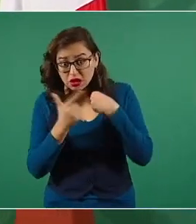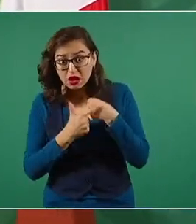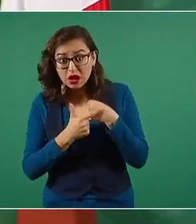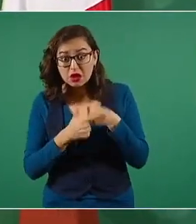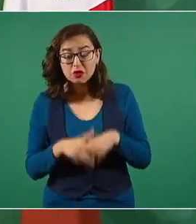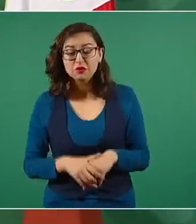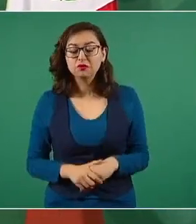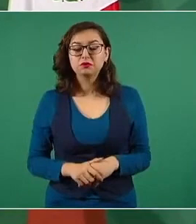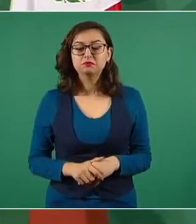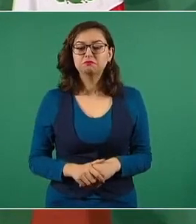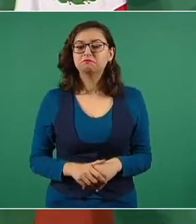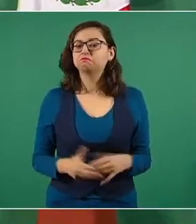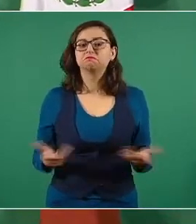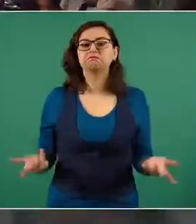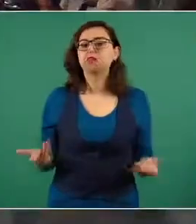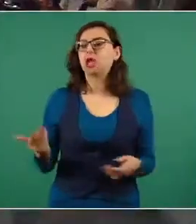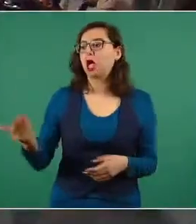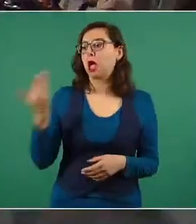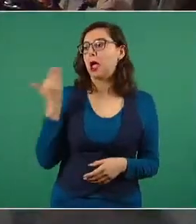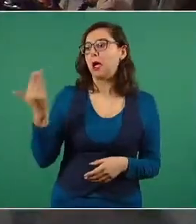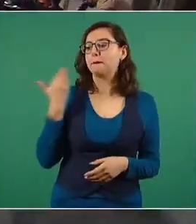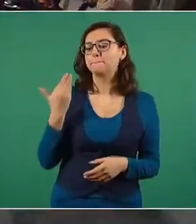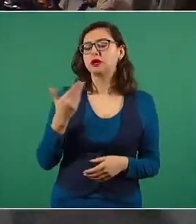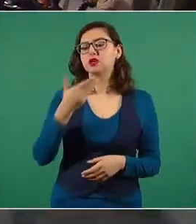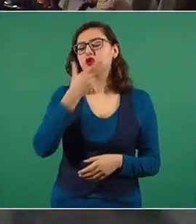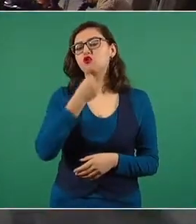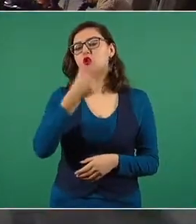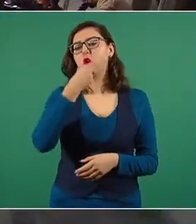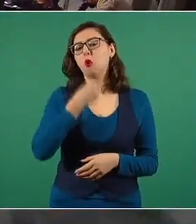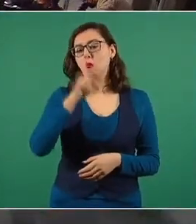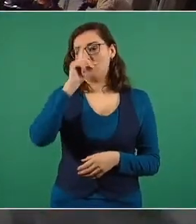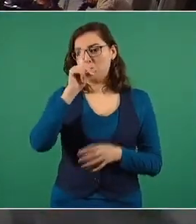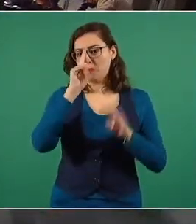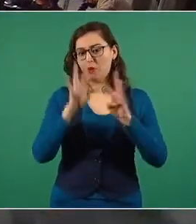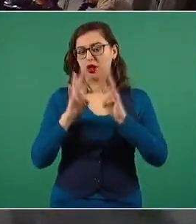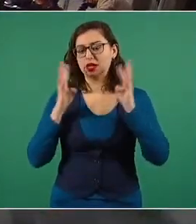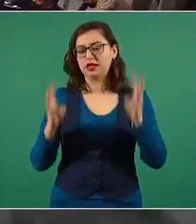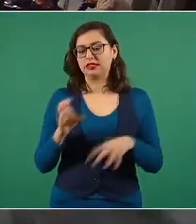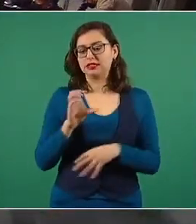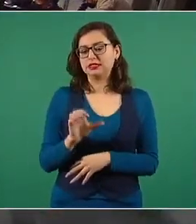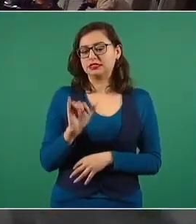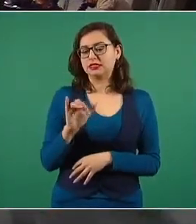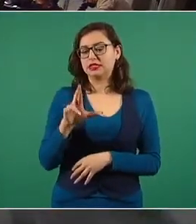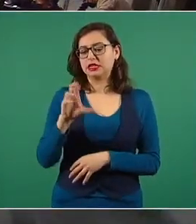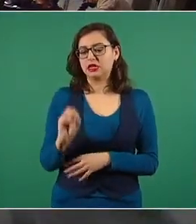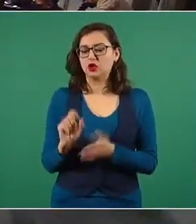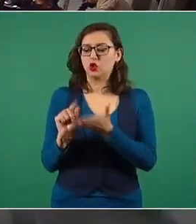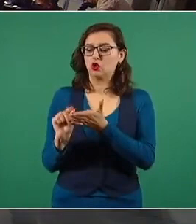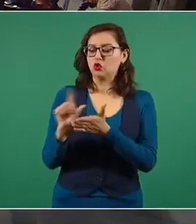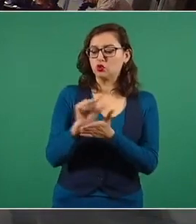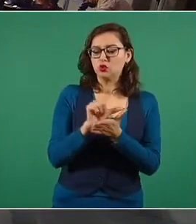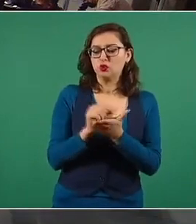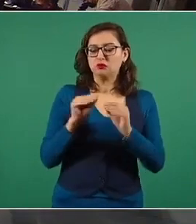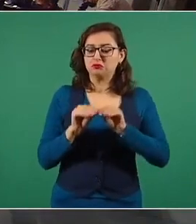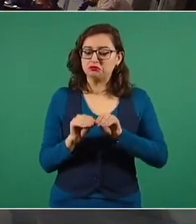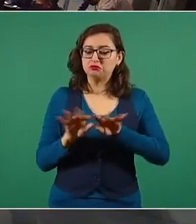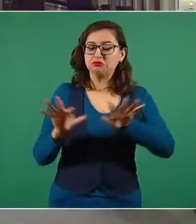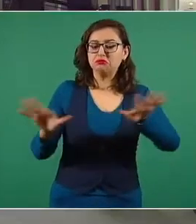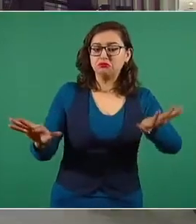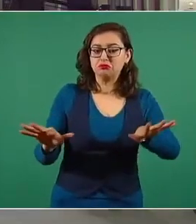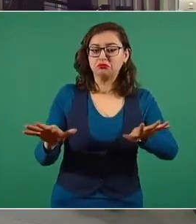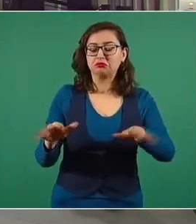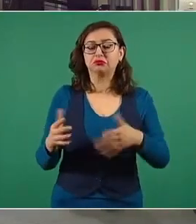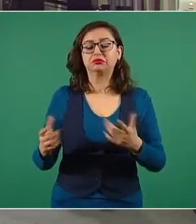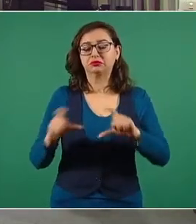Pues incluso apenas el consejero Ciro publicó en su Twitter que la pregunta no iba a ser… Bueno,